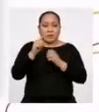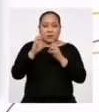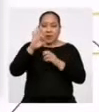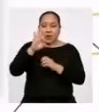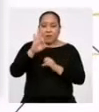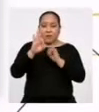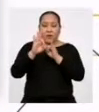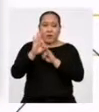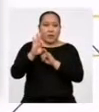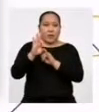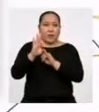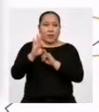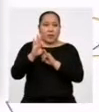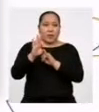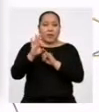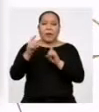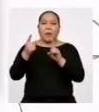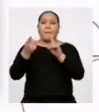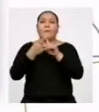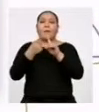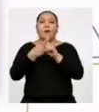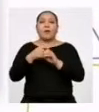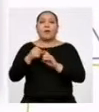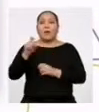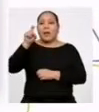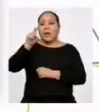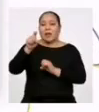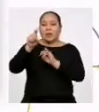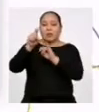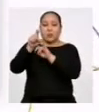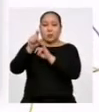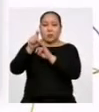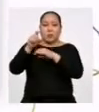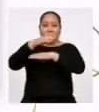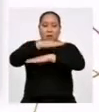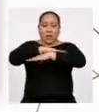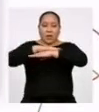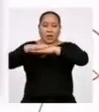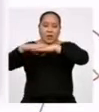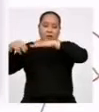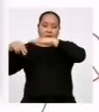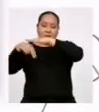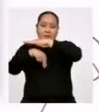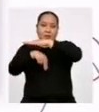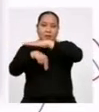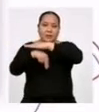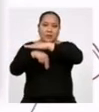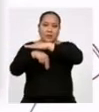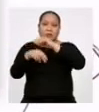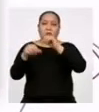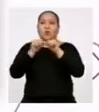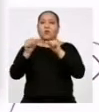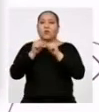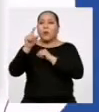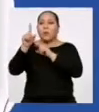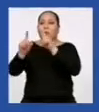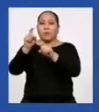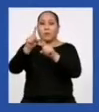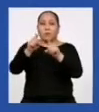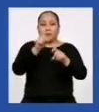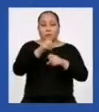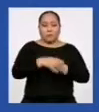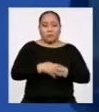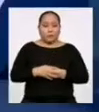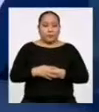sub i con la marca de clase X sub i, dividido entre la cantidad de datos, que es el valor de n.